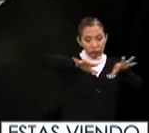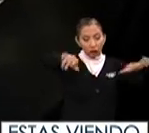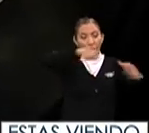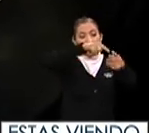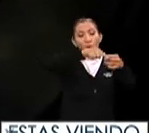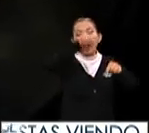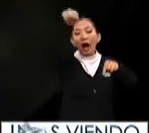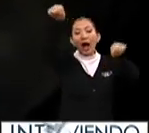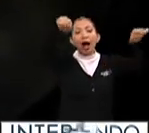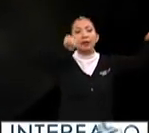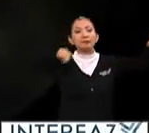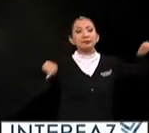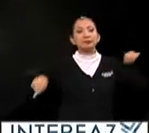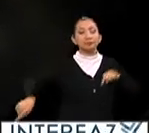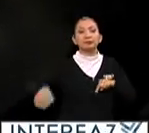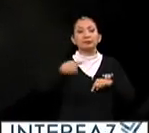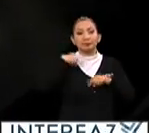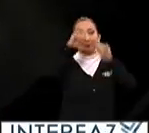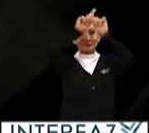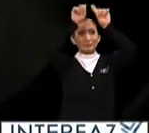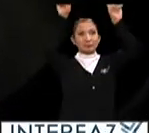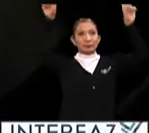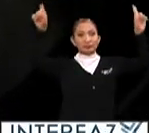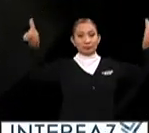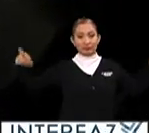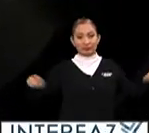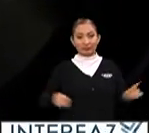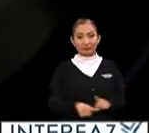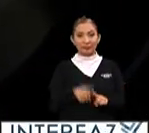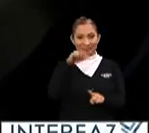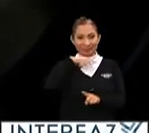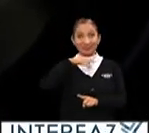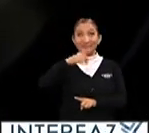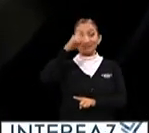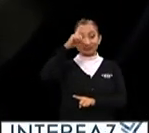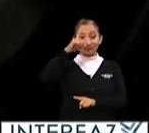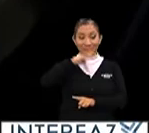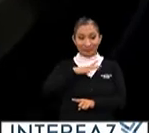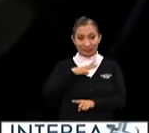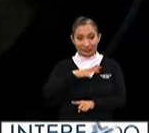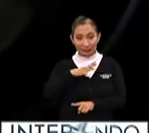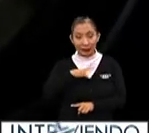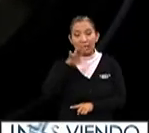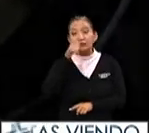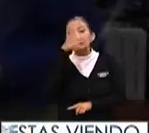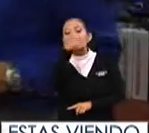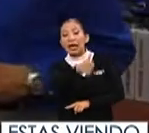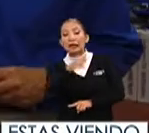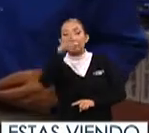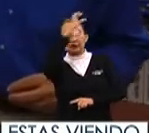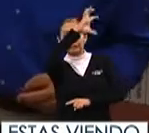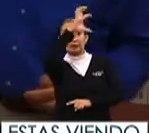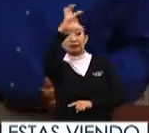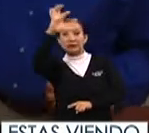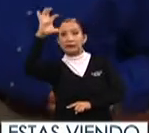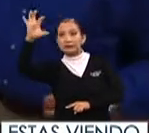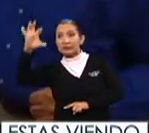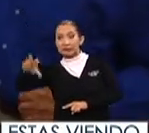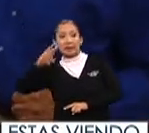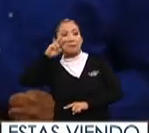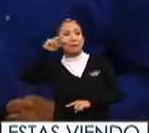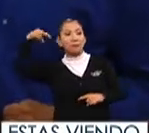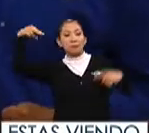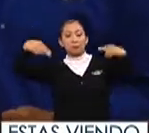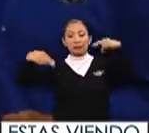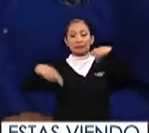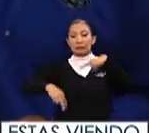lugares donde deben ir la pantalla que se encuentra aquí arriba hay seis vistas esas son vistas